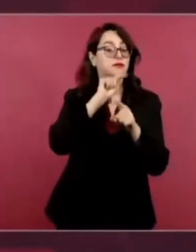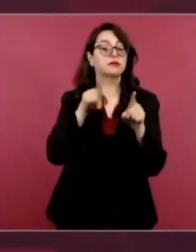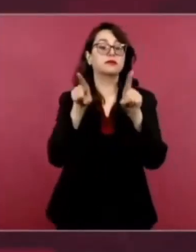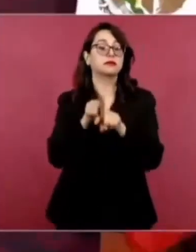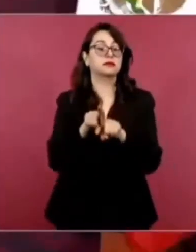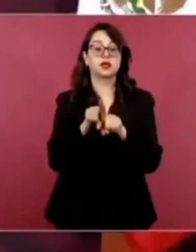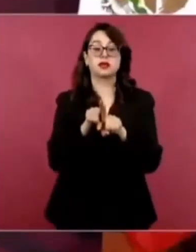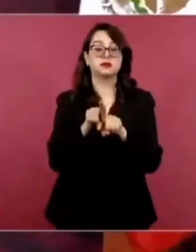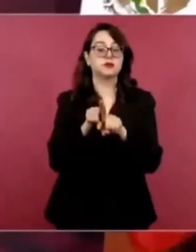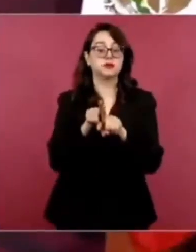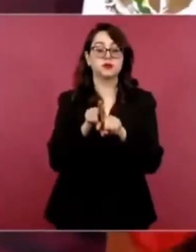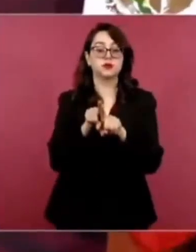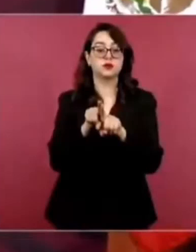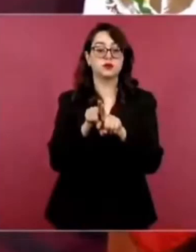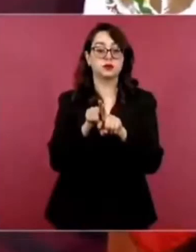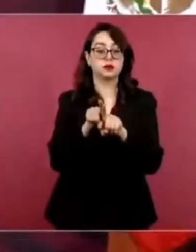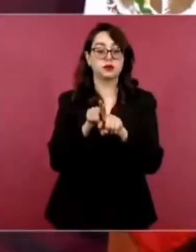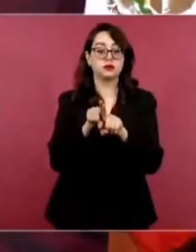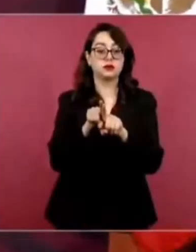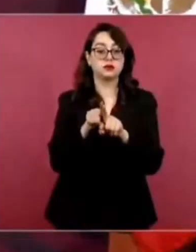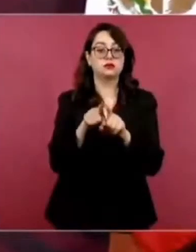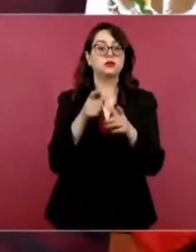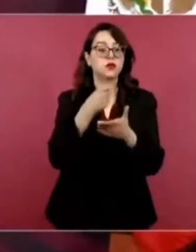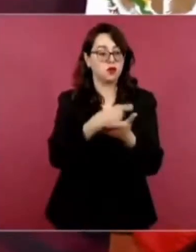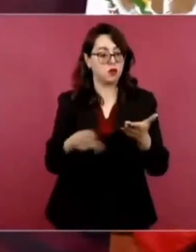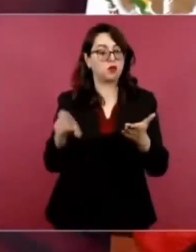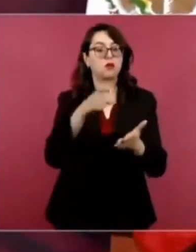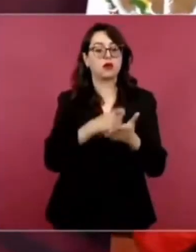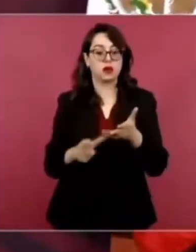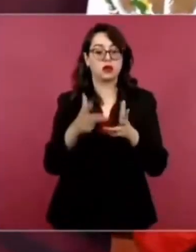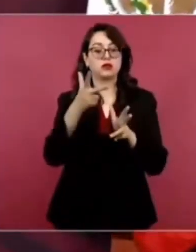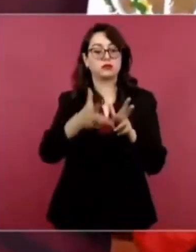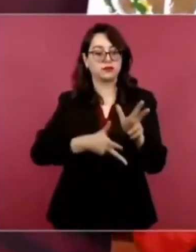Se están adquiriendo trenes